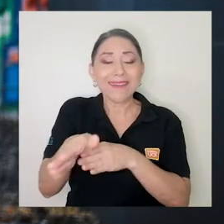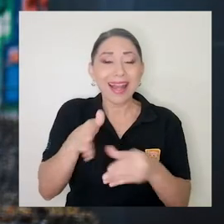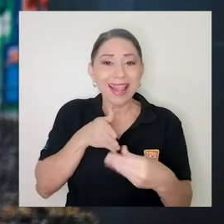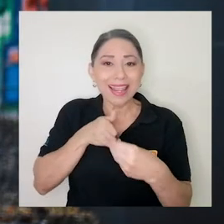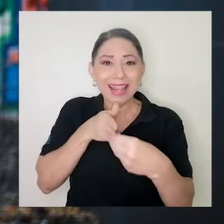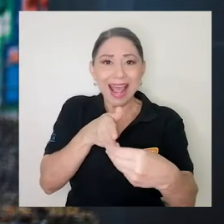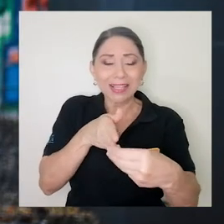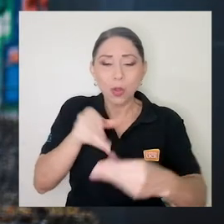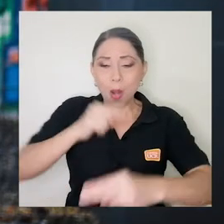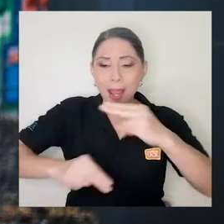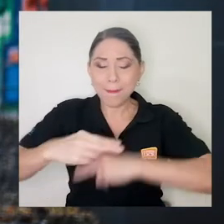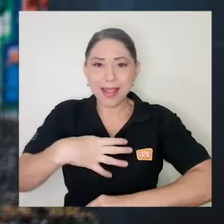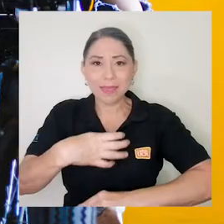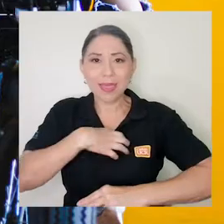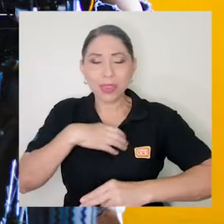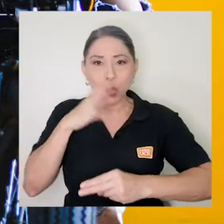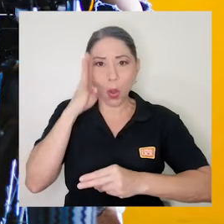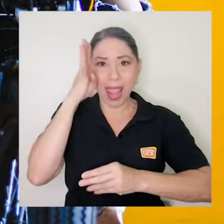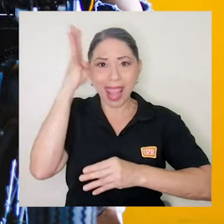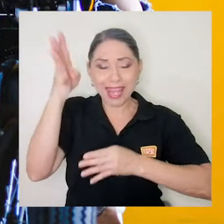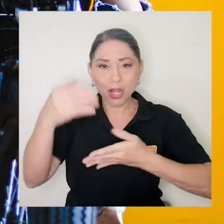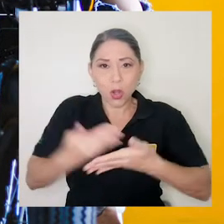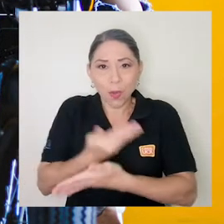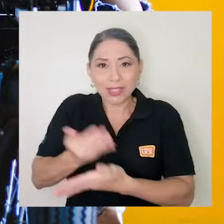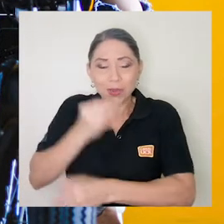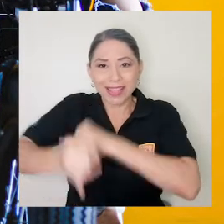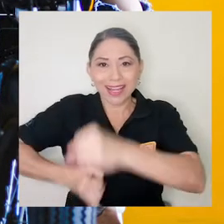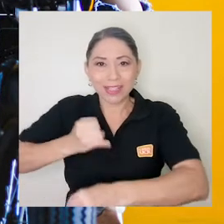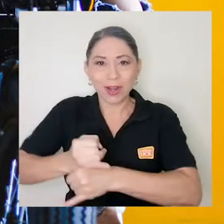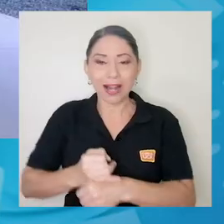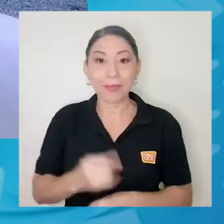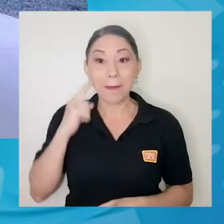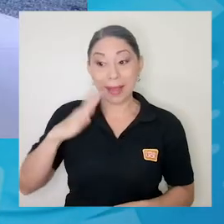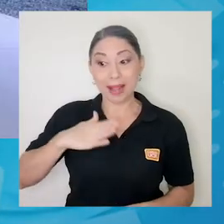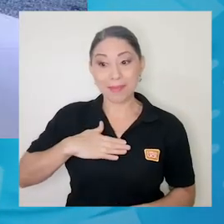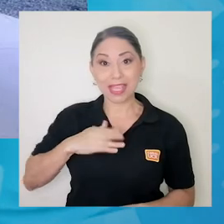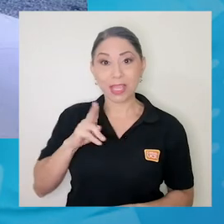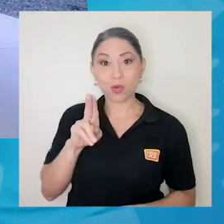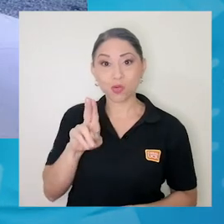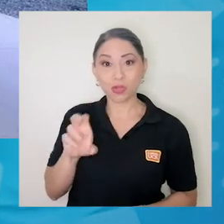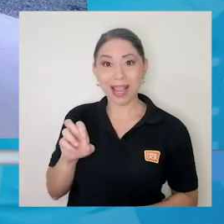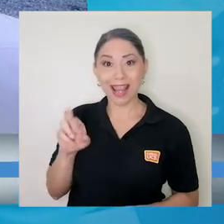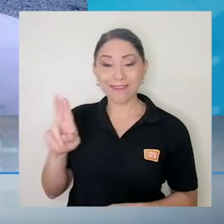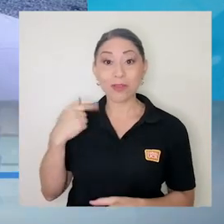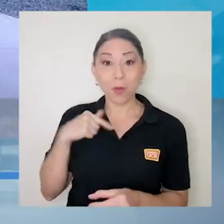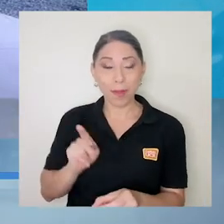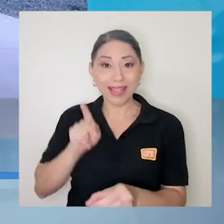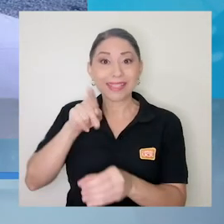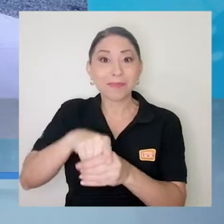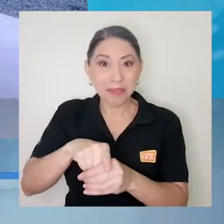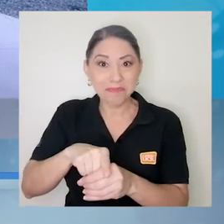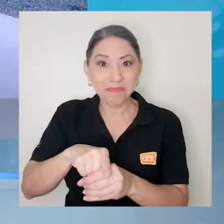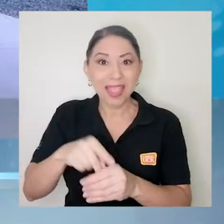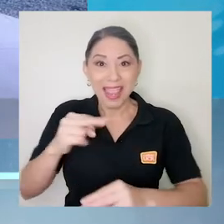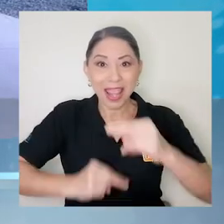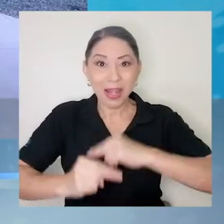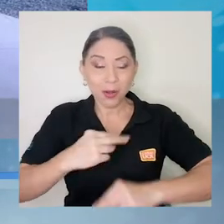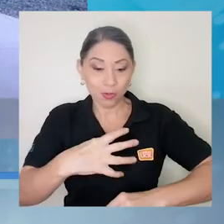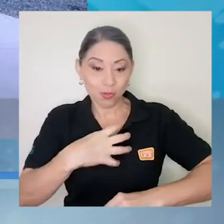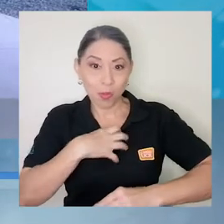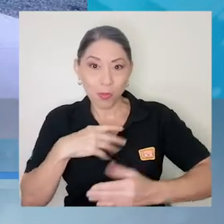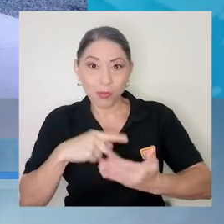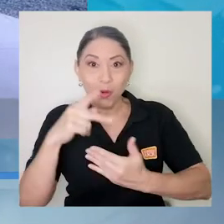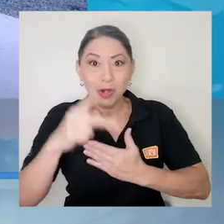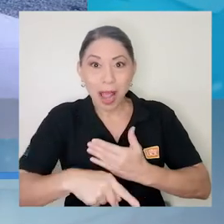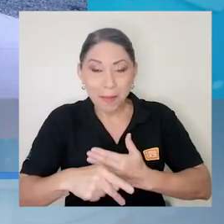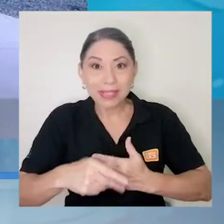emprendimiento e innovación internacional. Para mí la UCR participé en programas de emprendimiento de la UCR que también